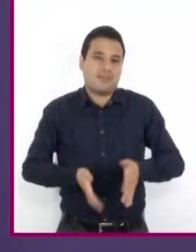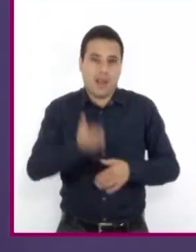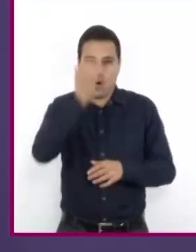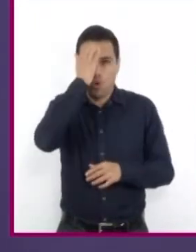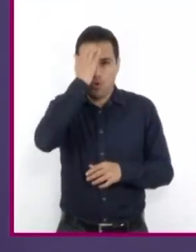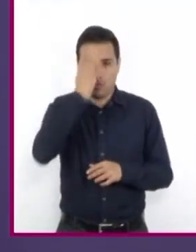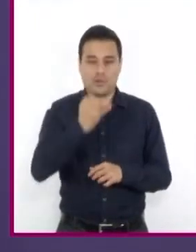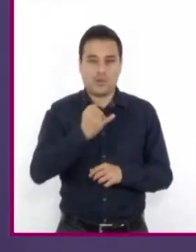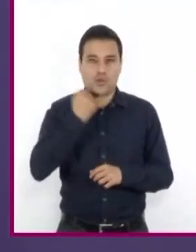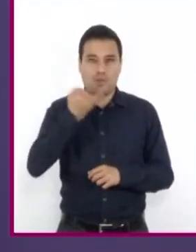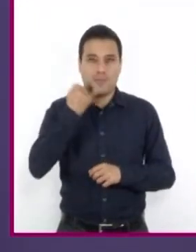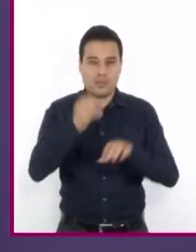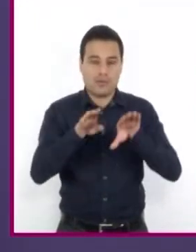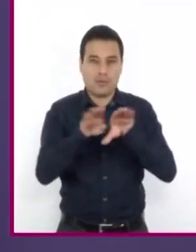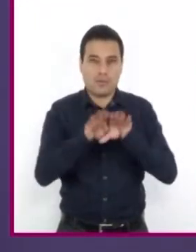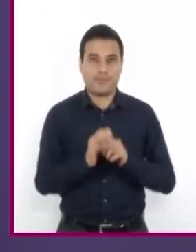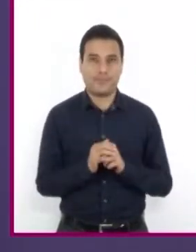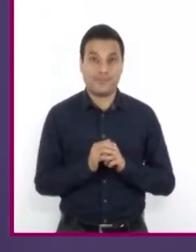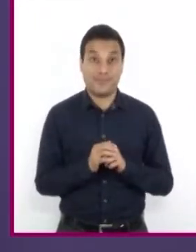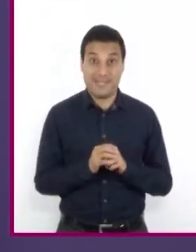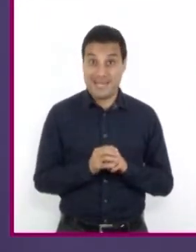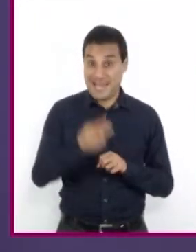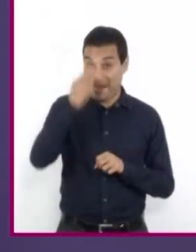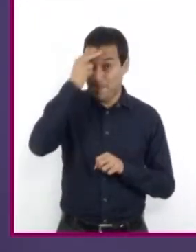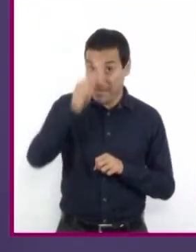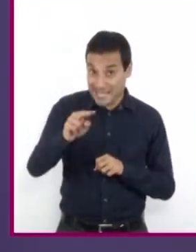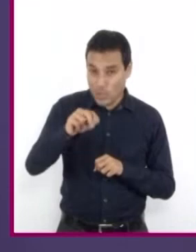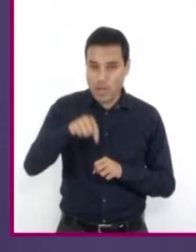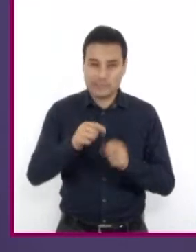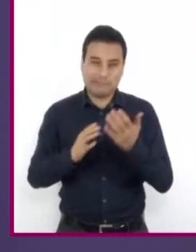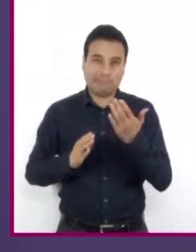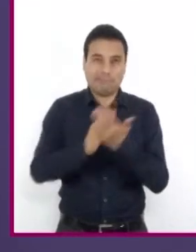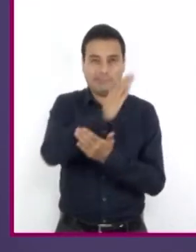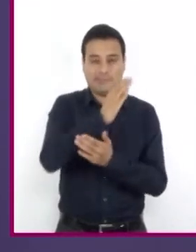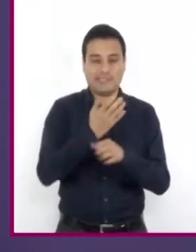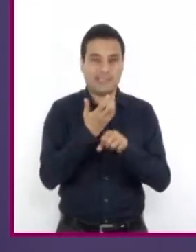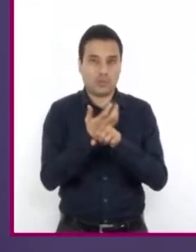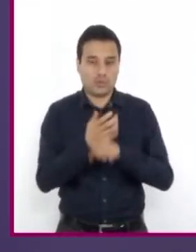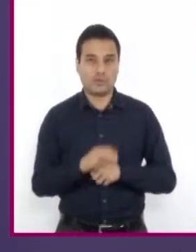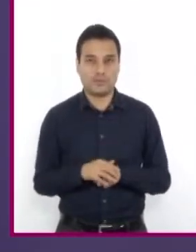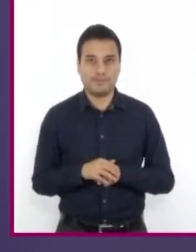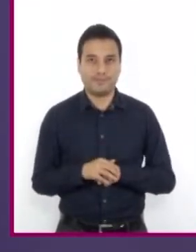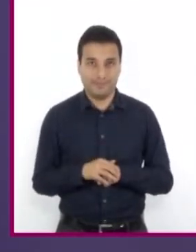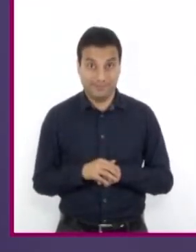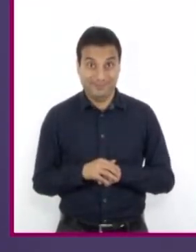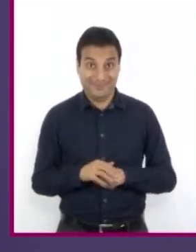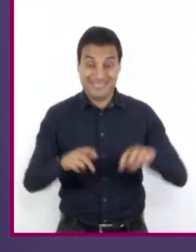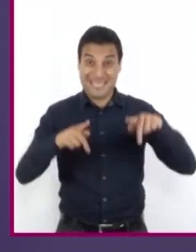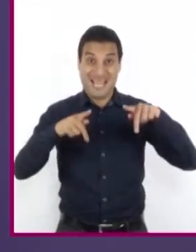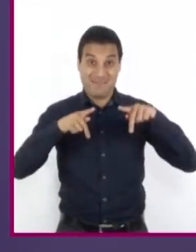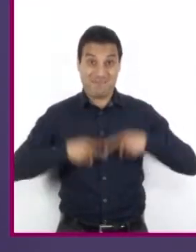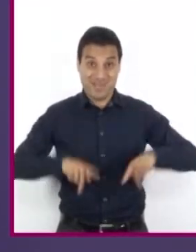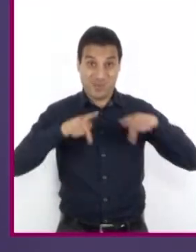México es un país de paso hacia Estados Unidos. Esto quiere decir que antes de llegar a ese país, mucha gente tiene que